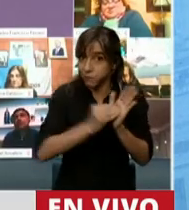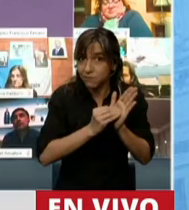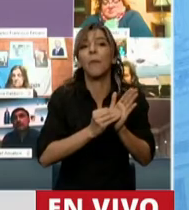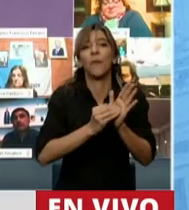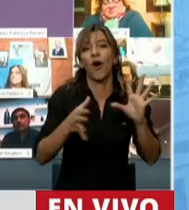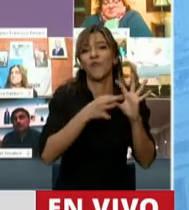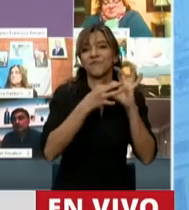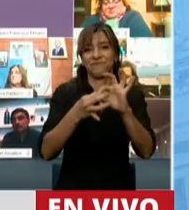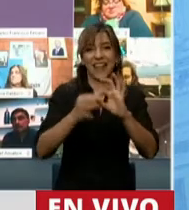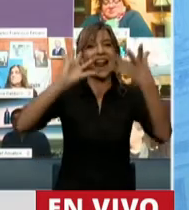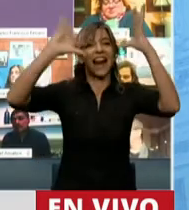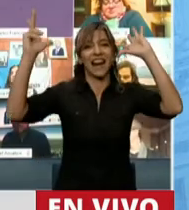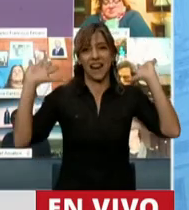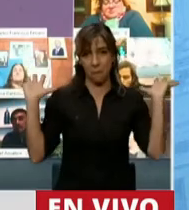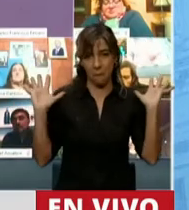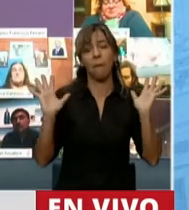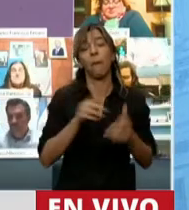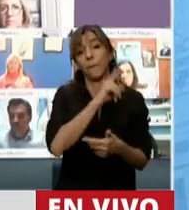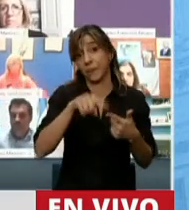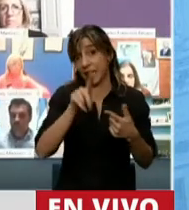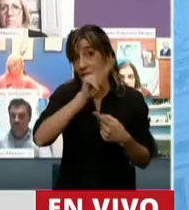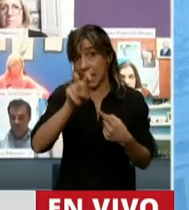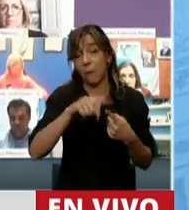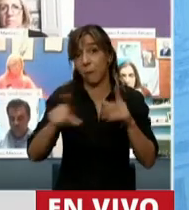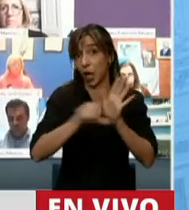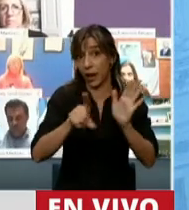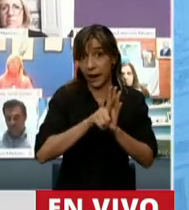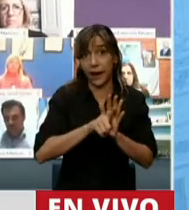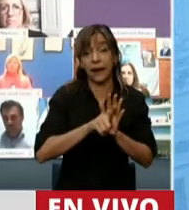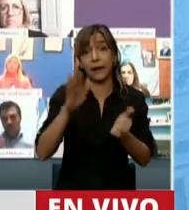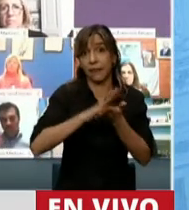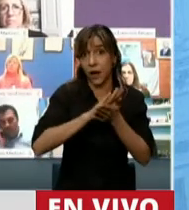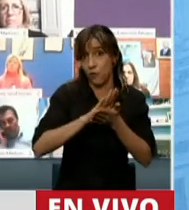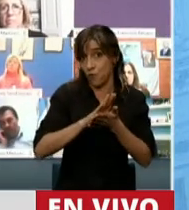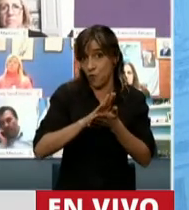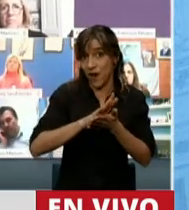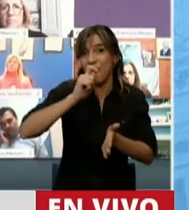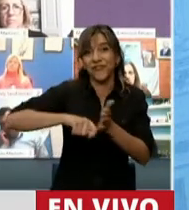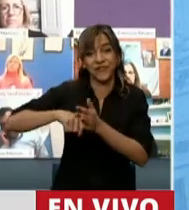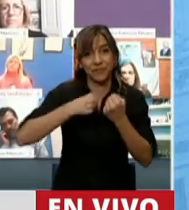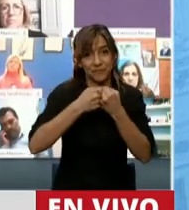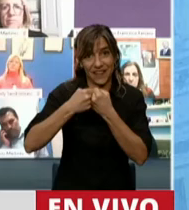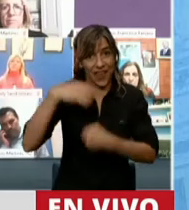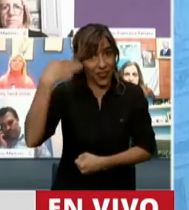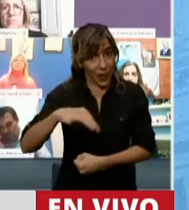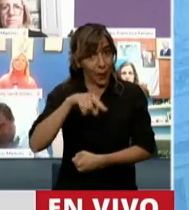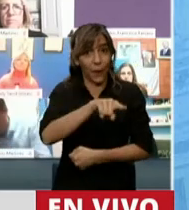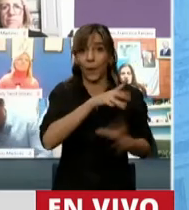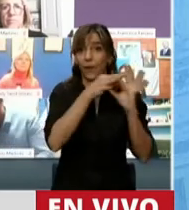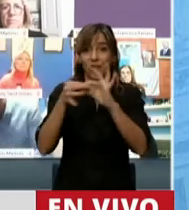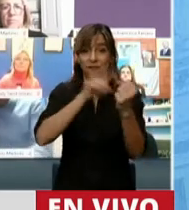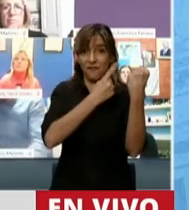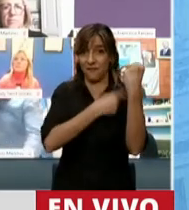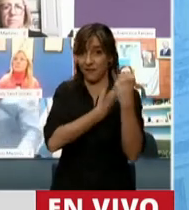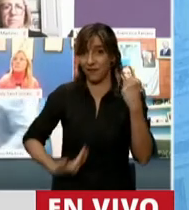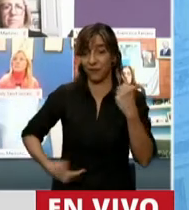climáticas. Ese es un tema, porque si no se renueva esa ley con un impulso del Poder Ejecutivo, es algo muy delicado de poder sostener en